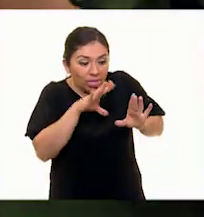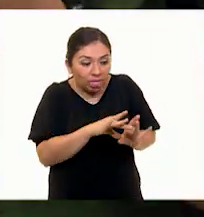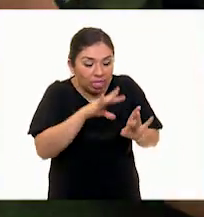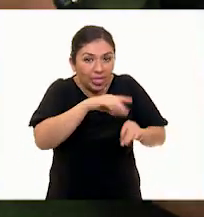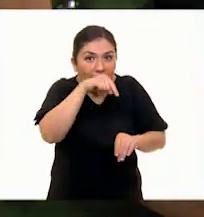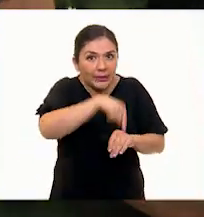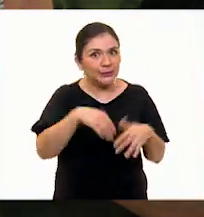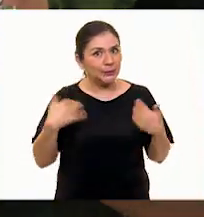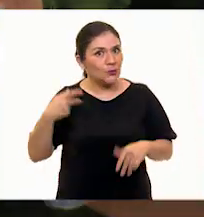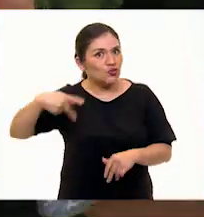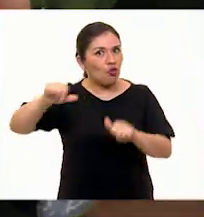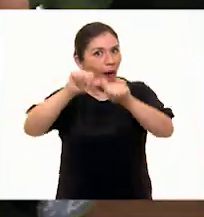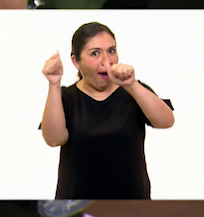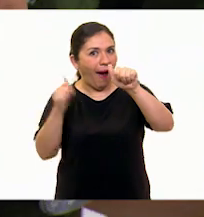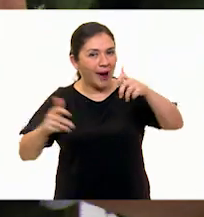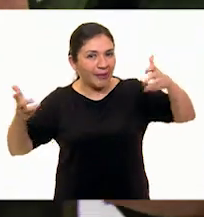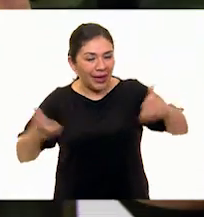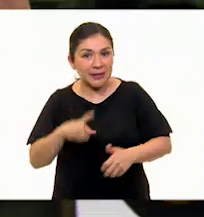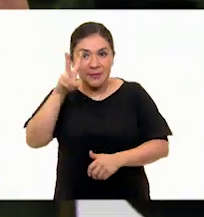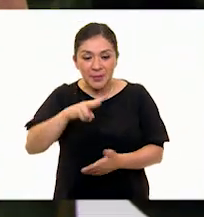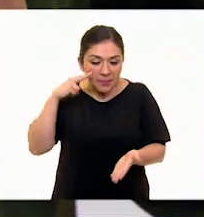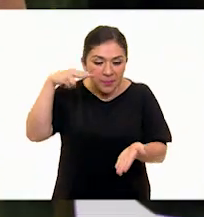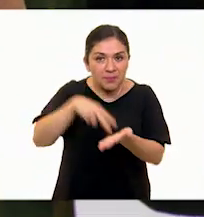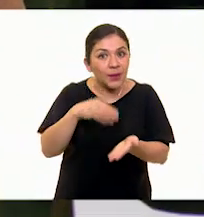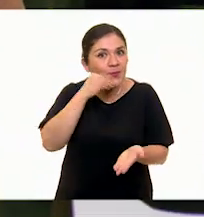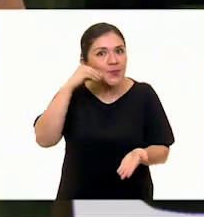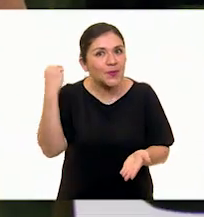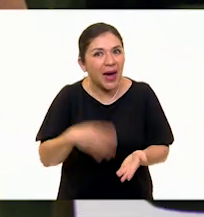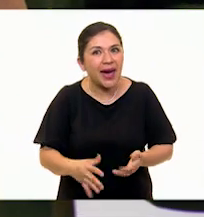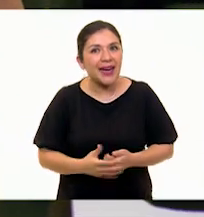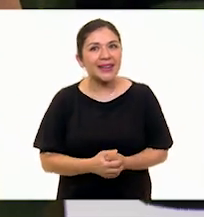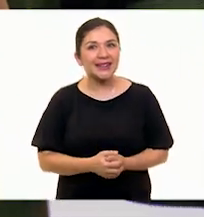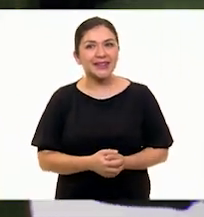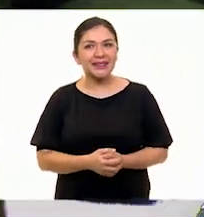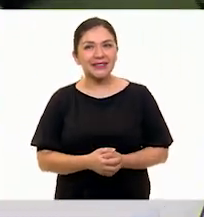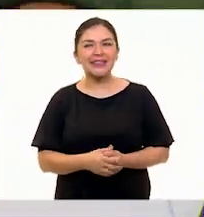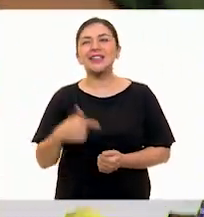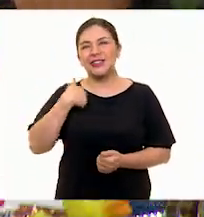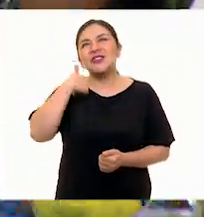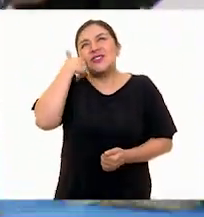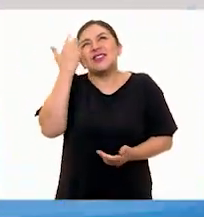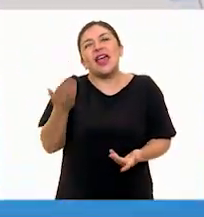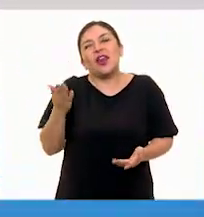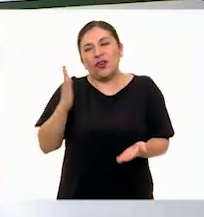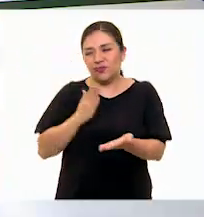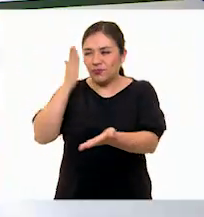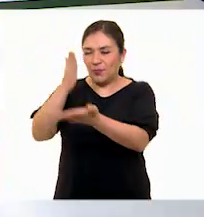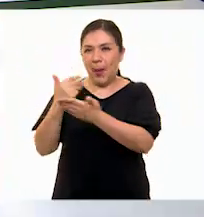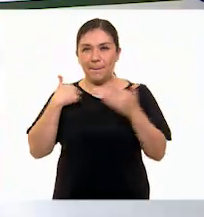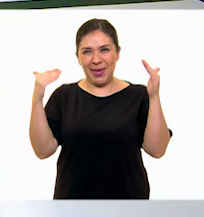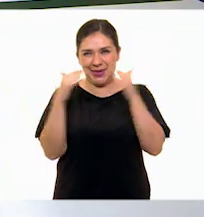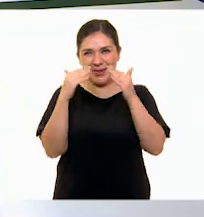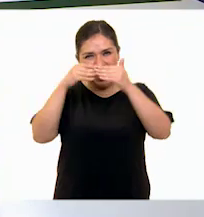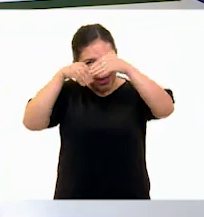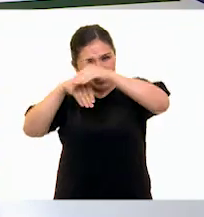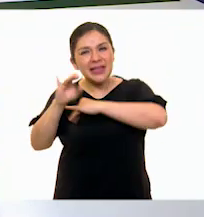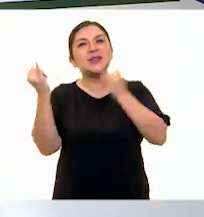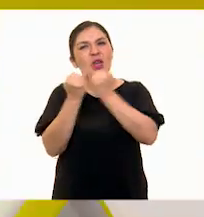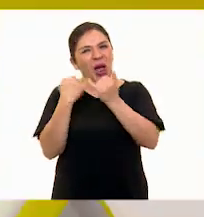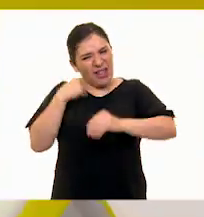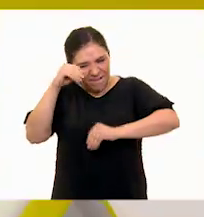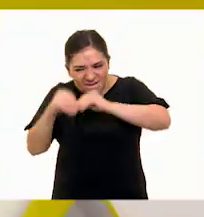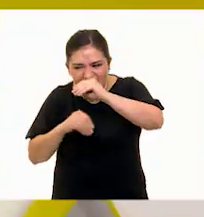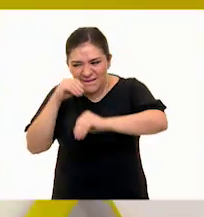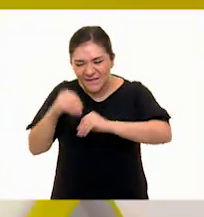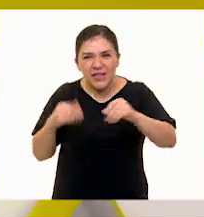obra de arte. Pero miren, qué padre está. Yo quiero llegar a mi casa a también empezar a hacer